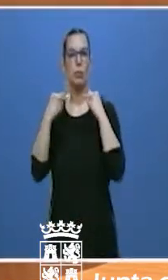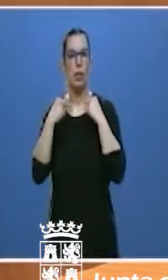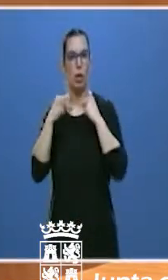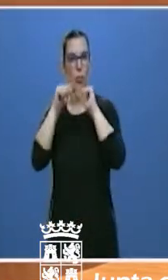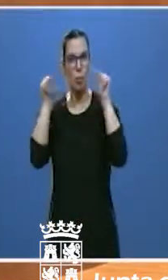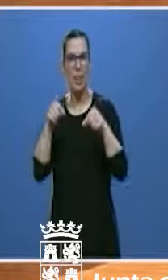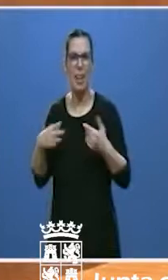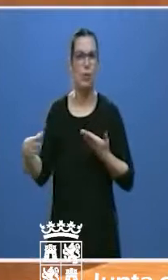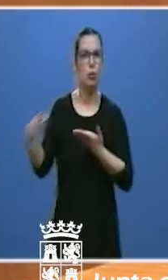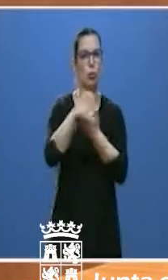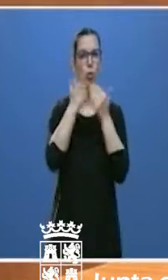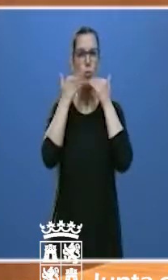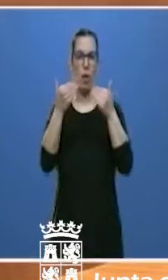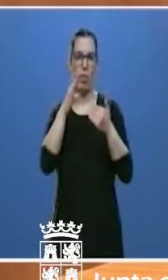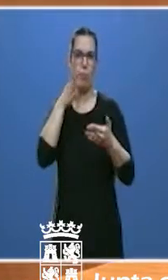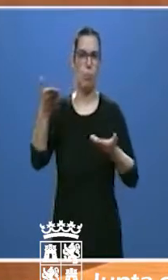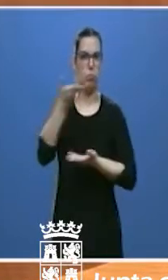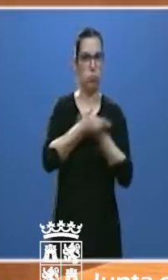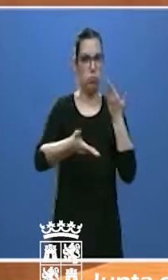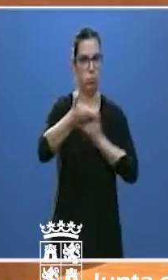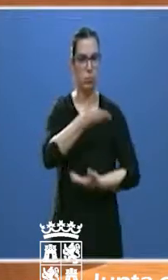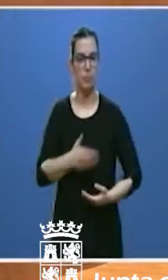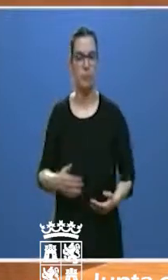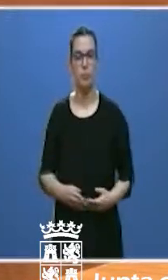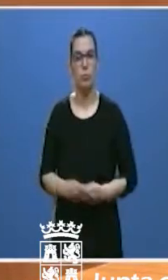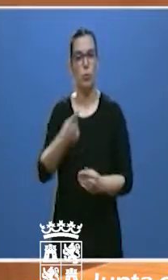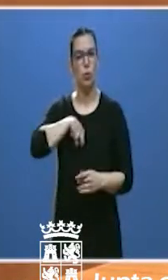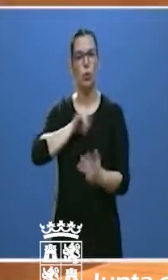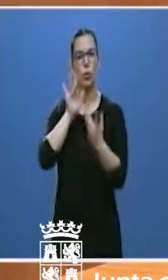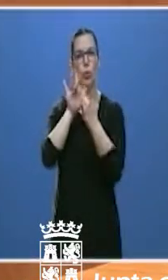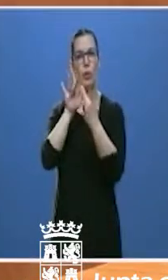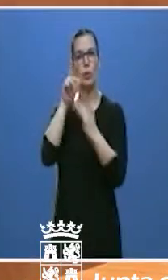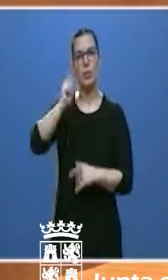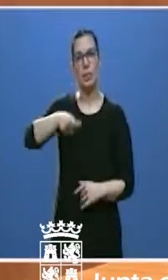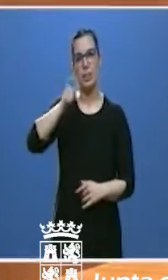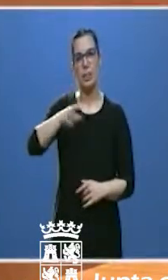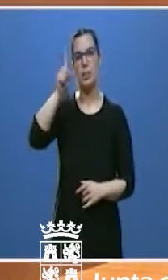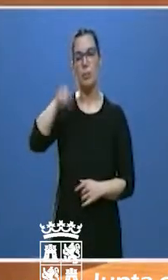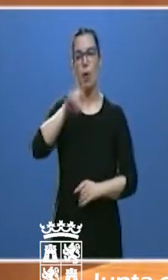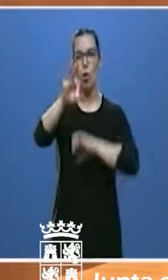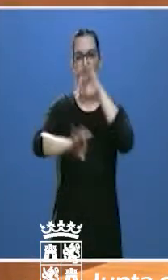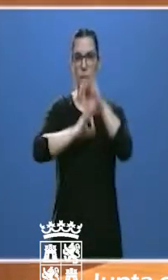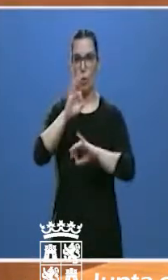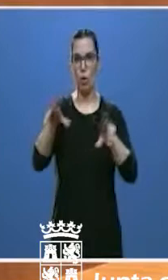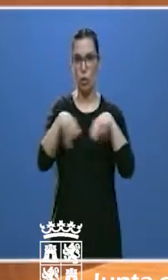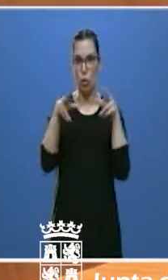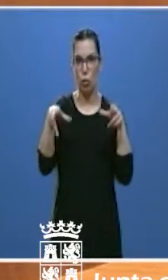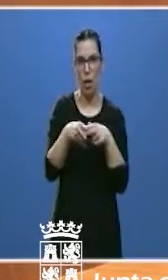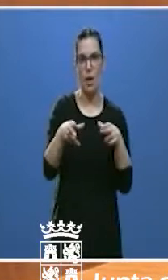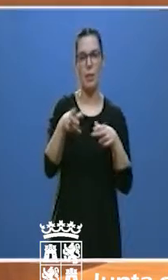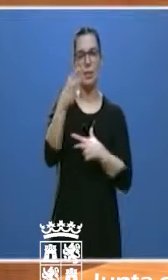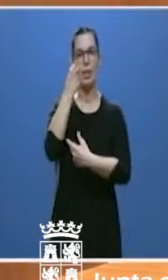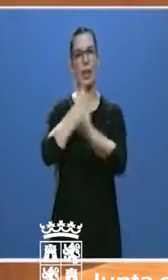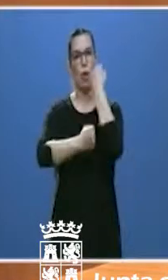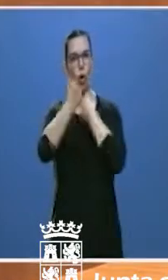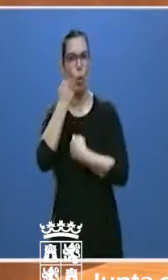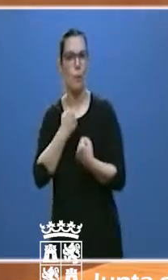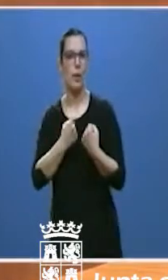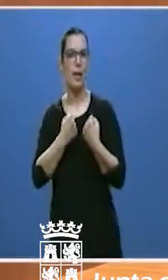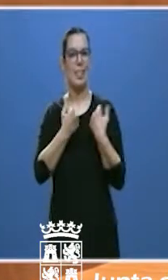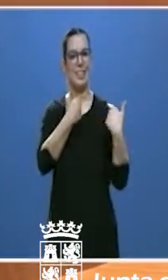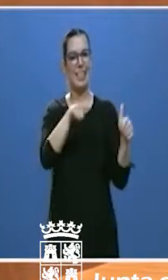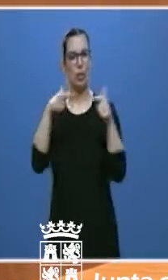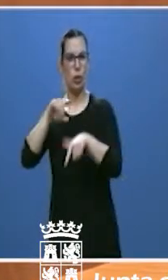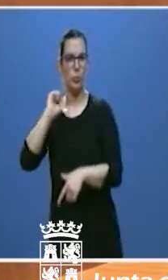provinciales. Estamos en contacto permanente con las organizaciones sociales, económicas de diversos